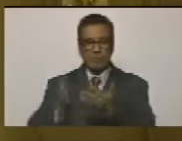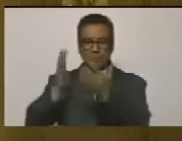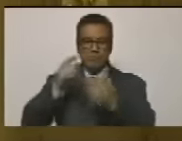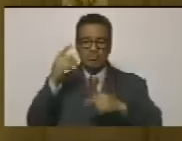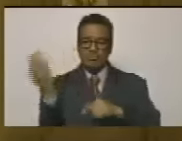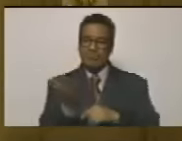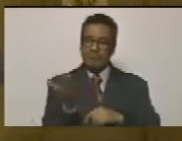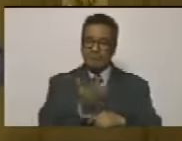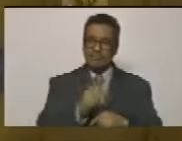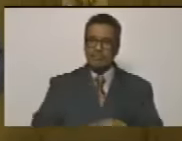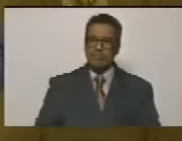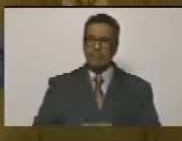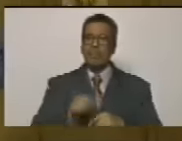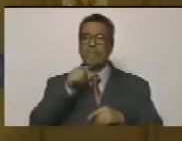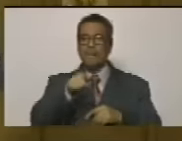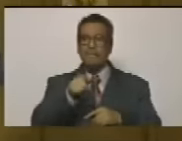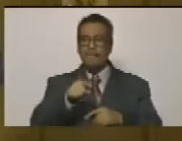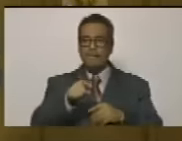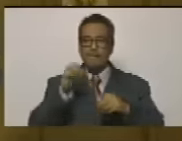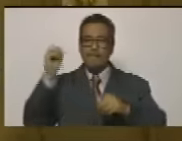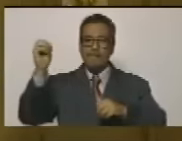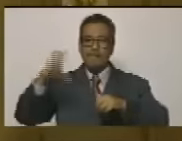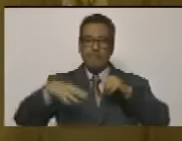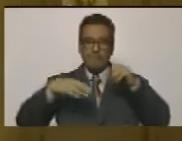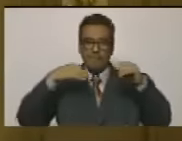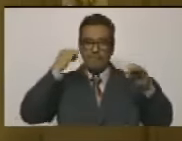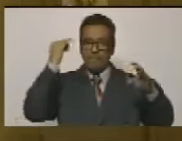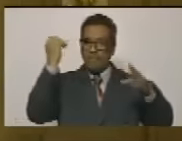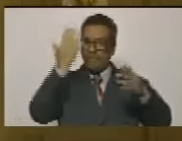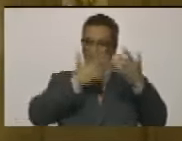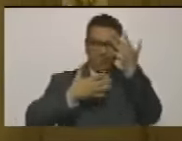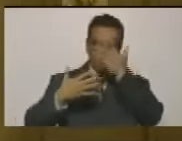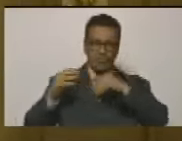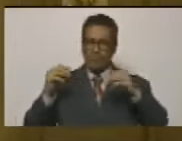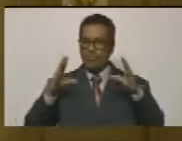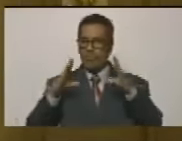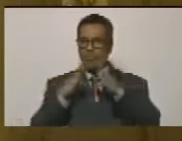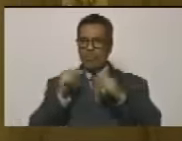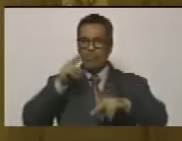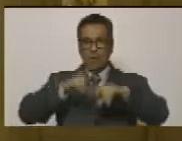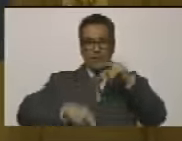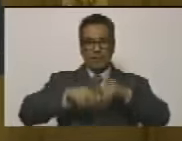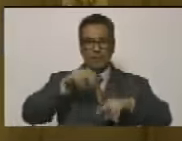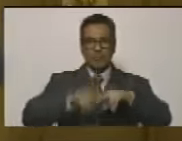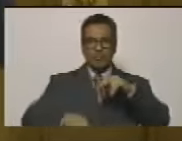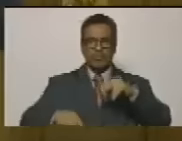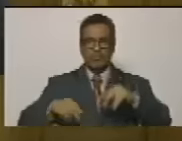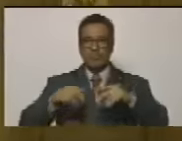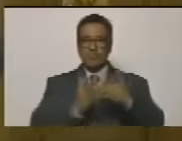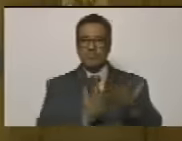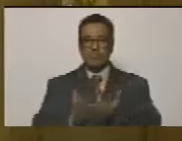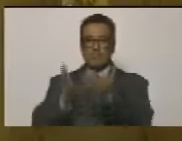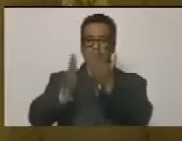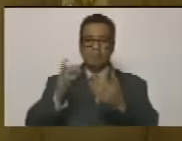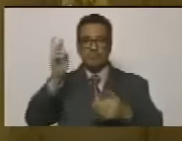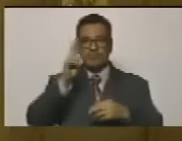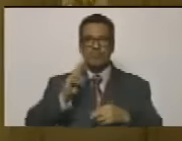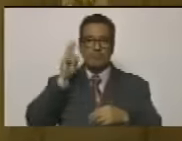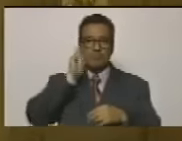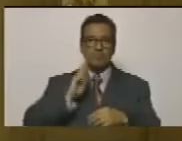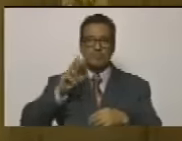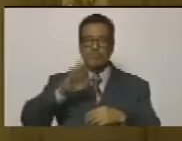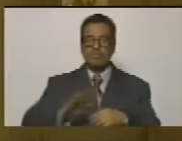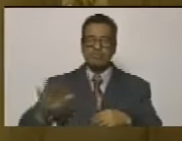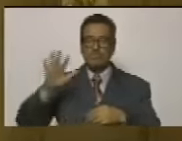no les ha bastado esas bombas invisibles contra toda la infraestructura y los servicios de la república,